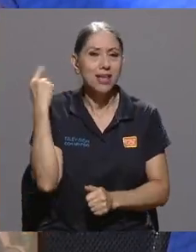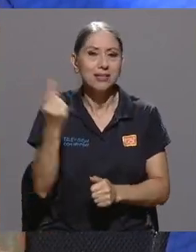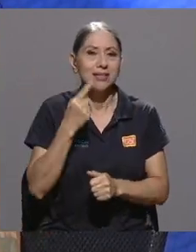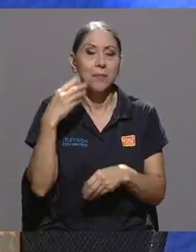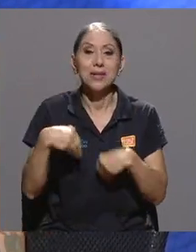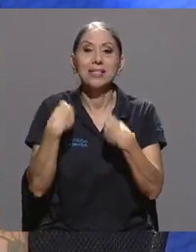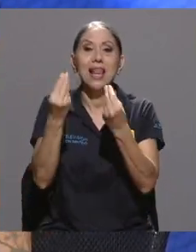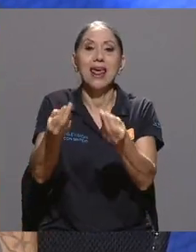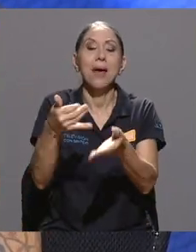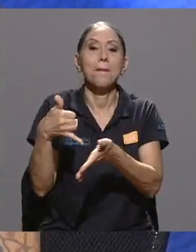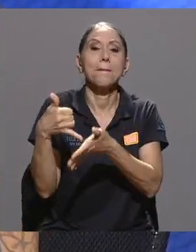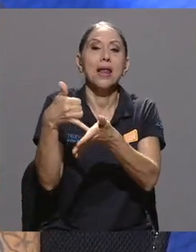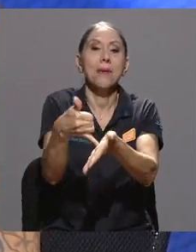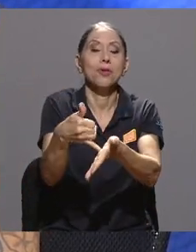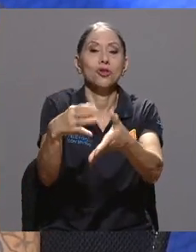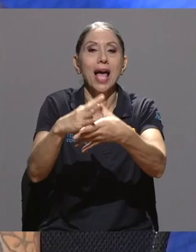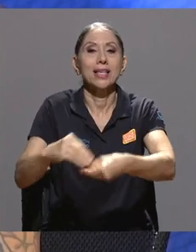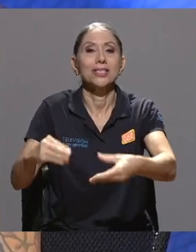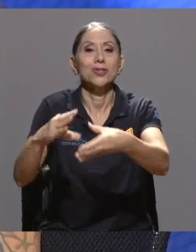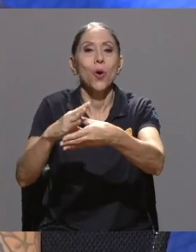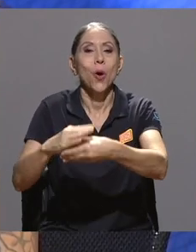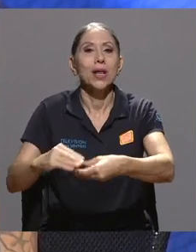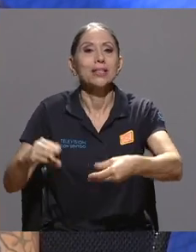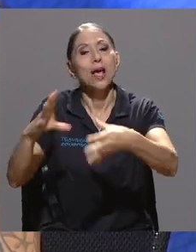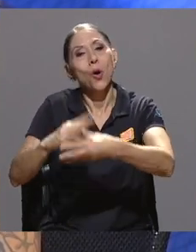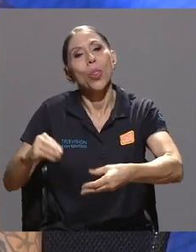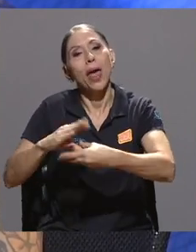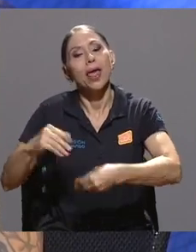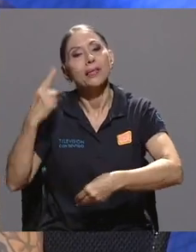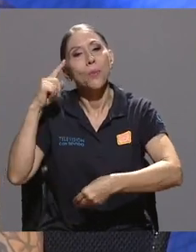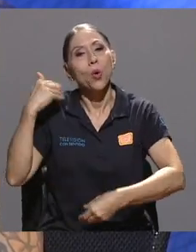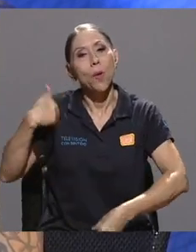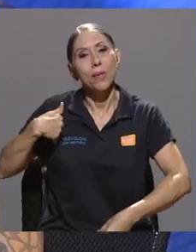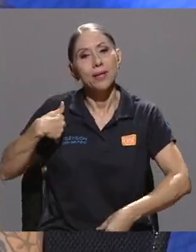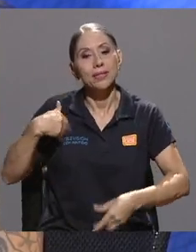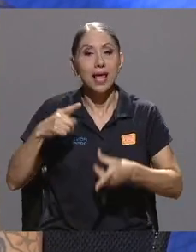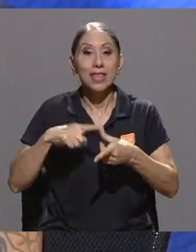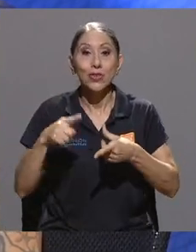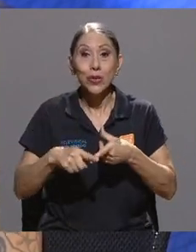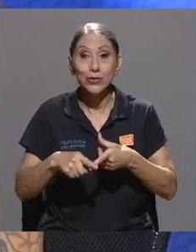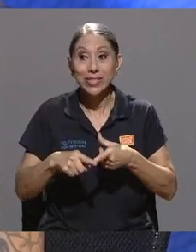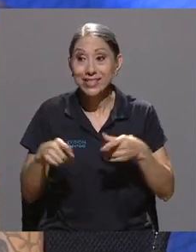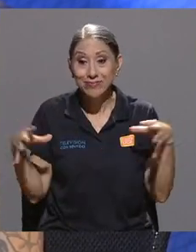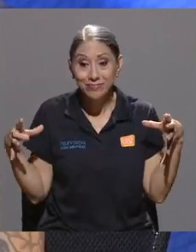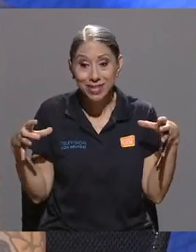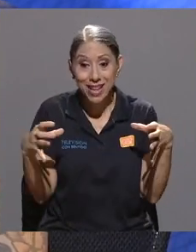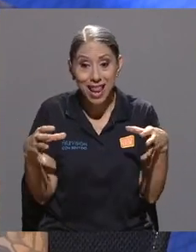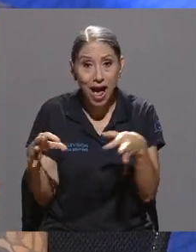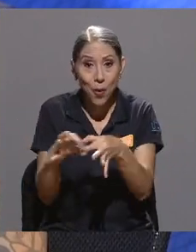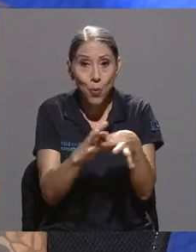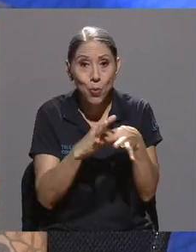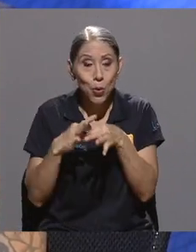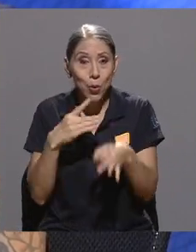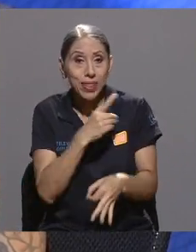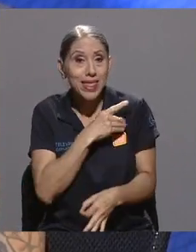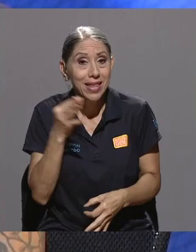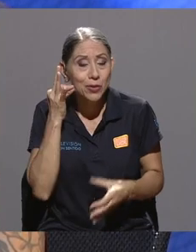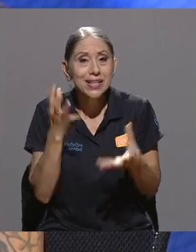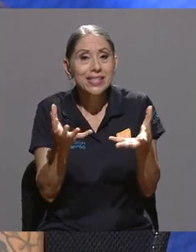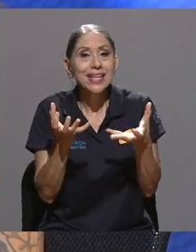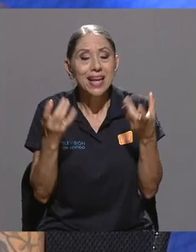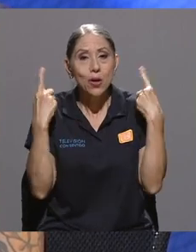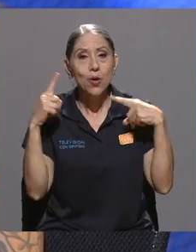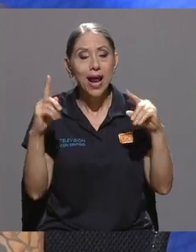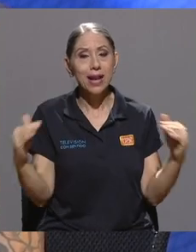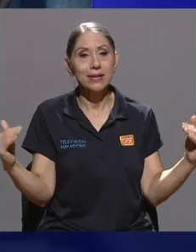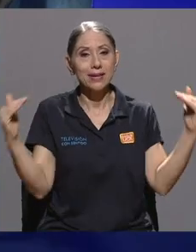historias contadas por hombres. Entonces, un poco lo que busca también la unión es lograr una equidad